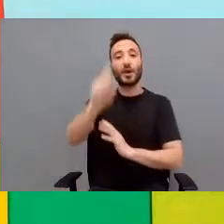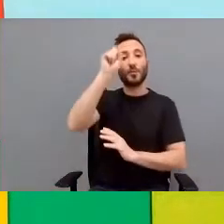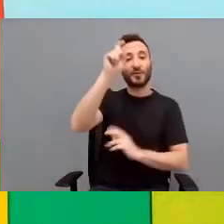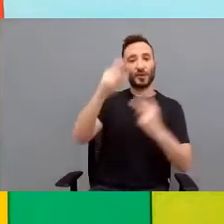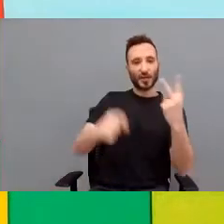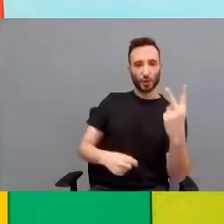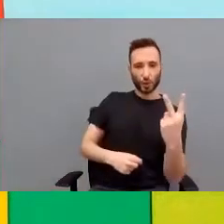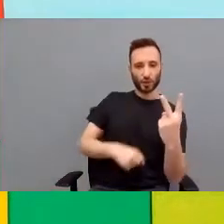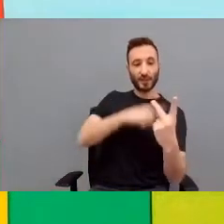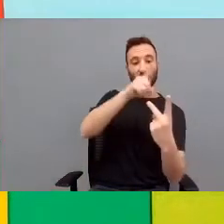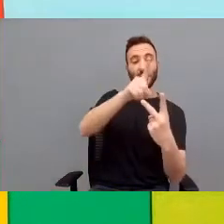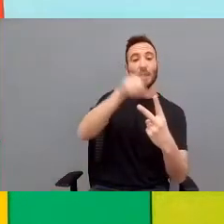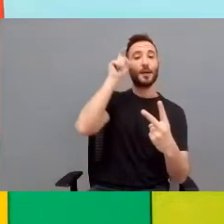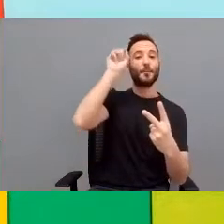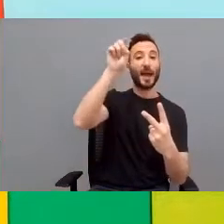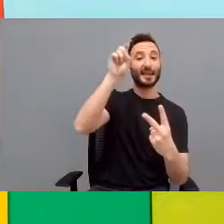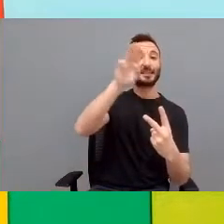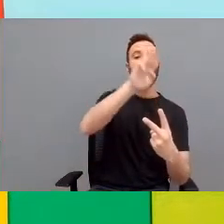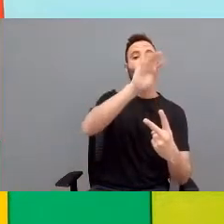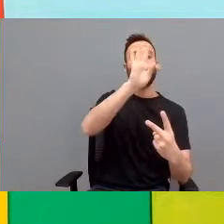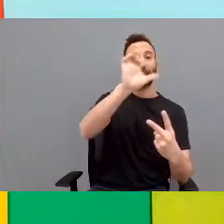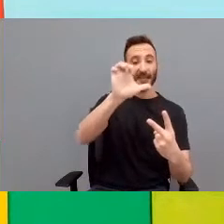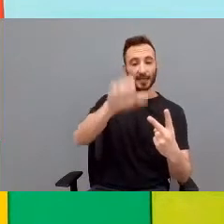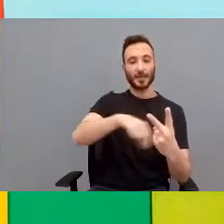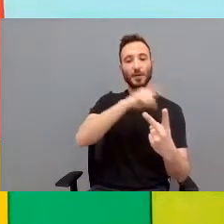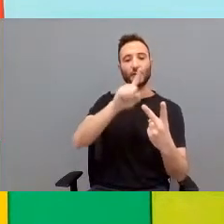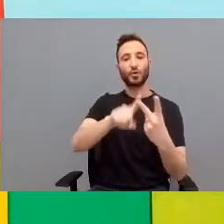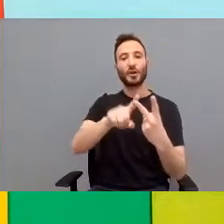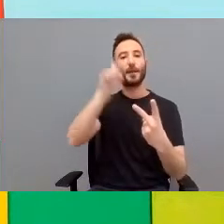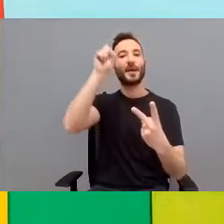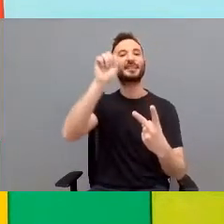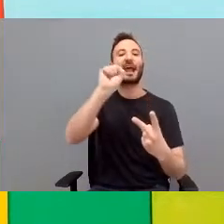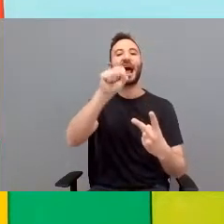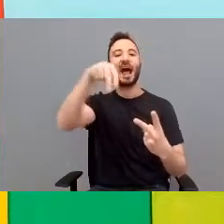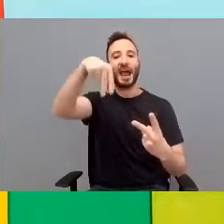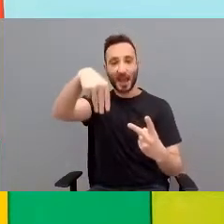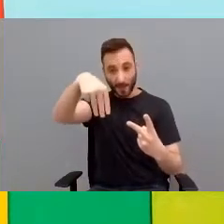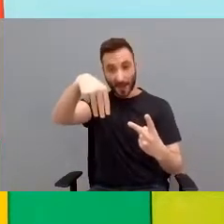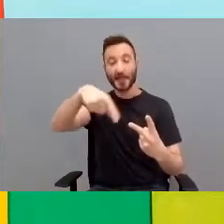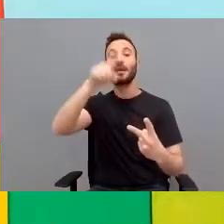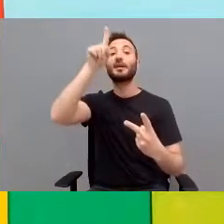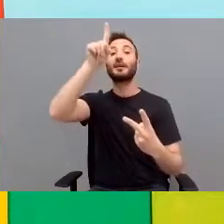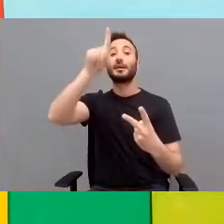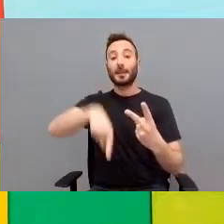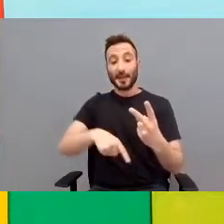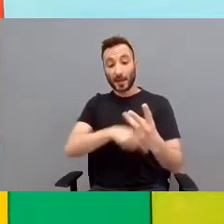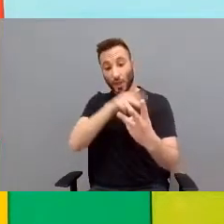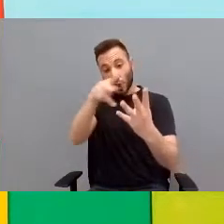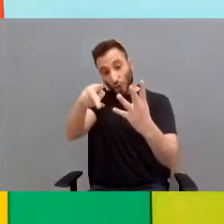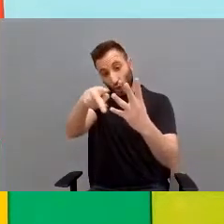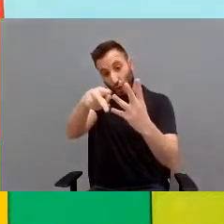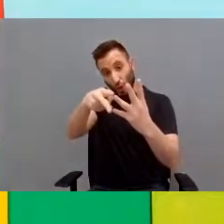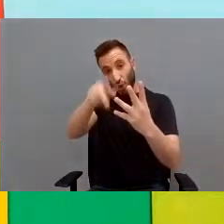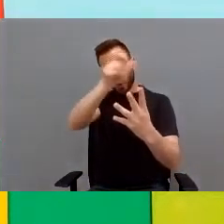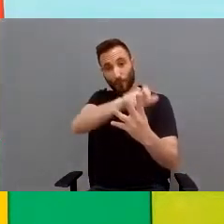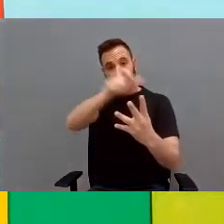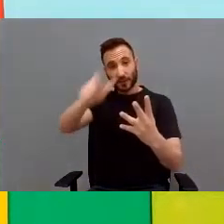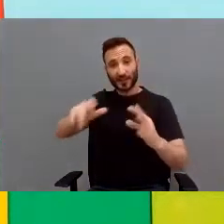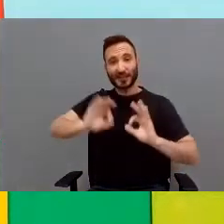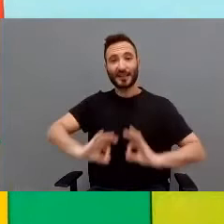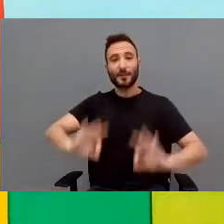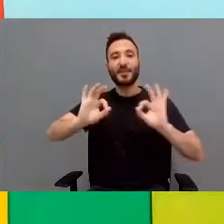una maestra PT, otra maestra AL y además tenemos dos personas